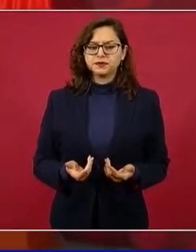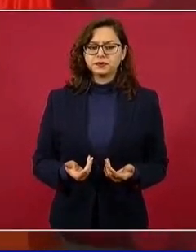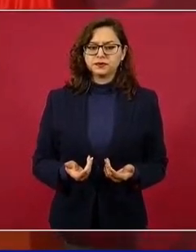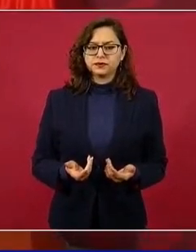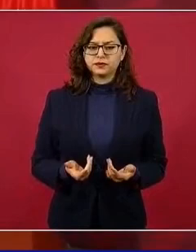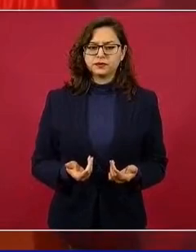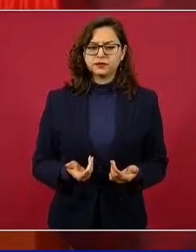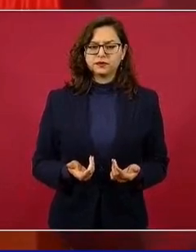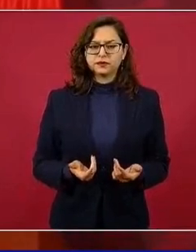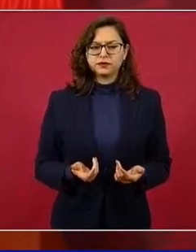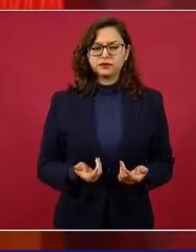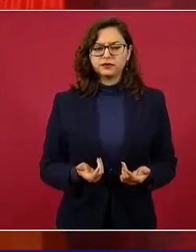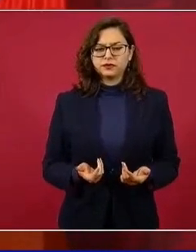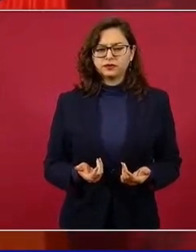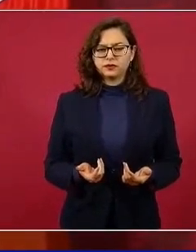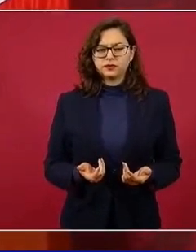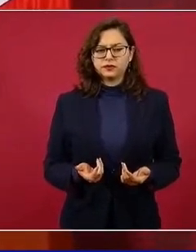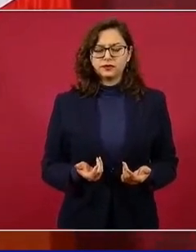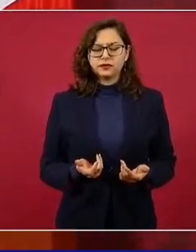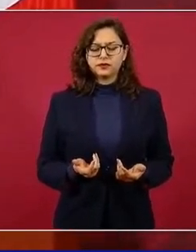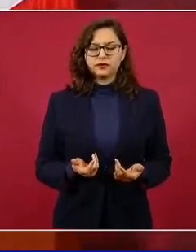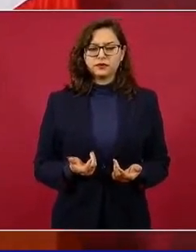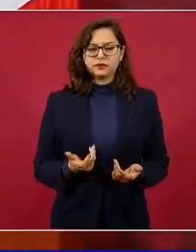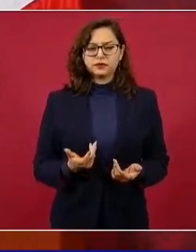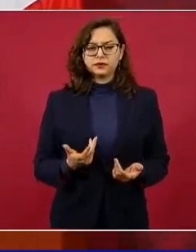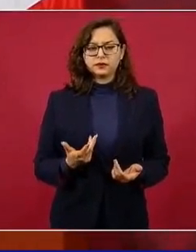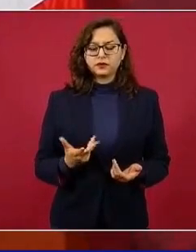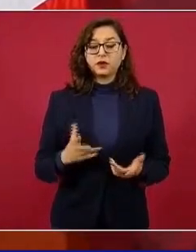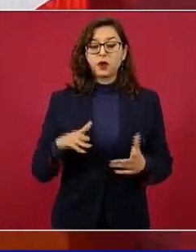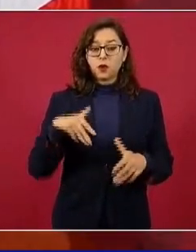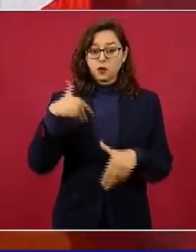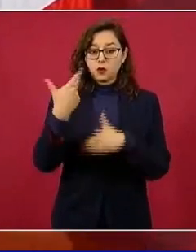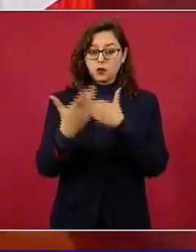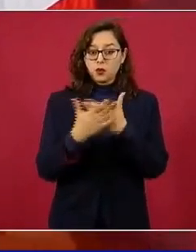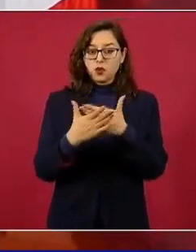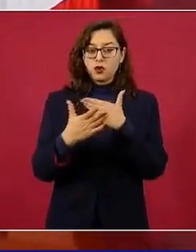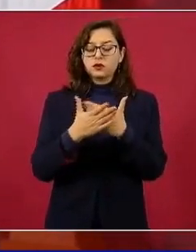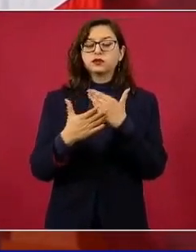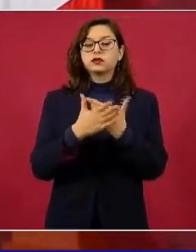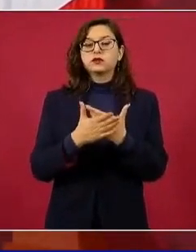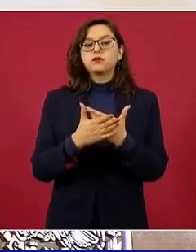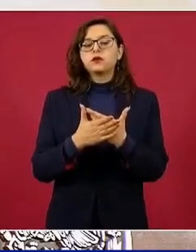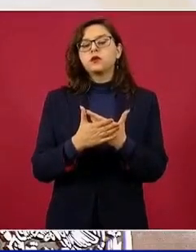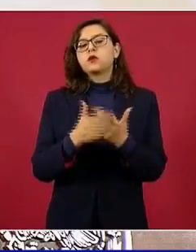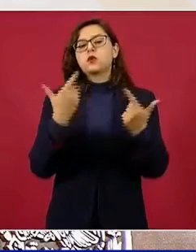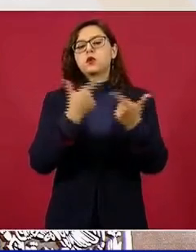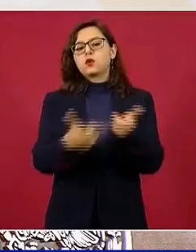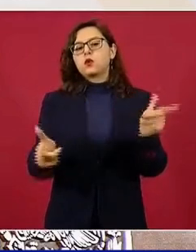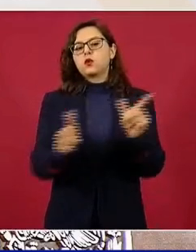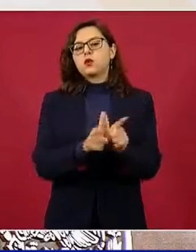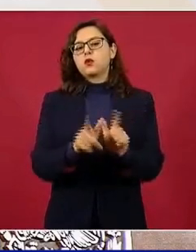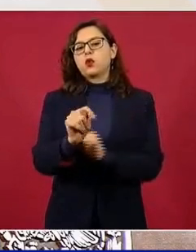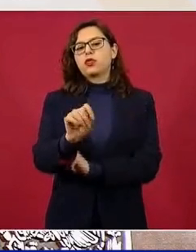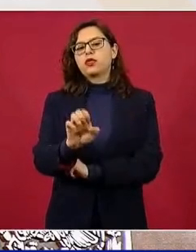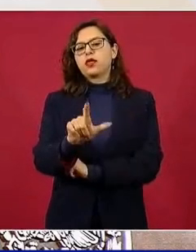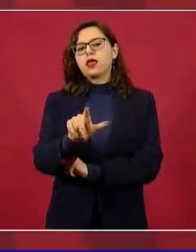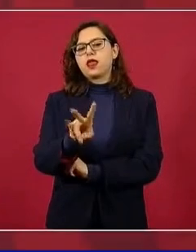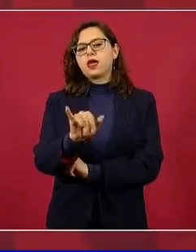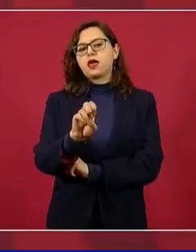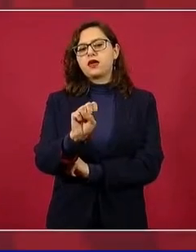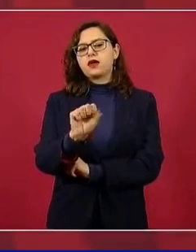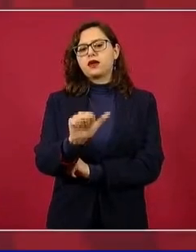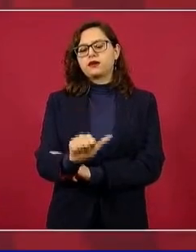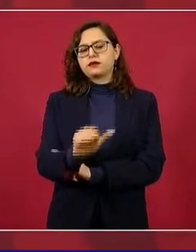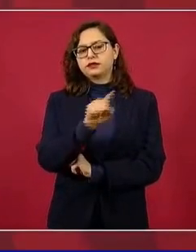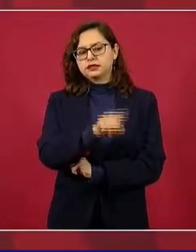los del grupo Televisa por la